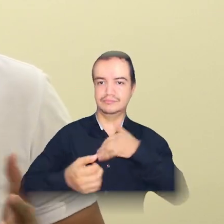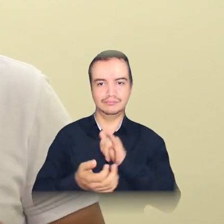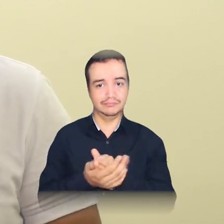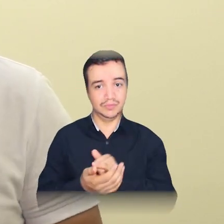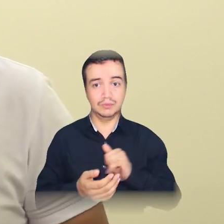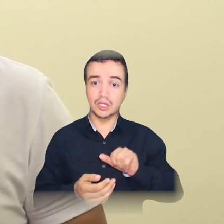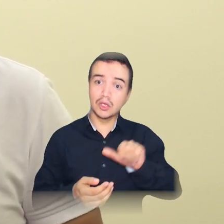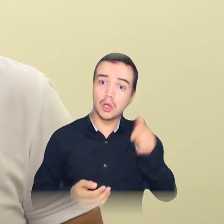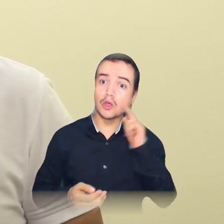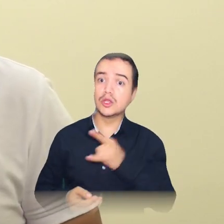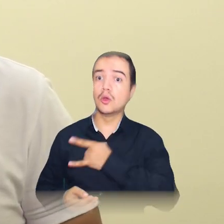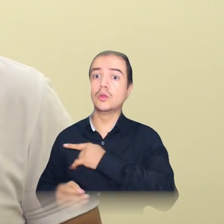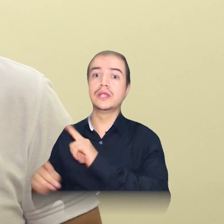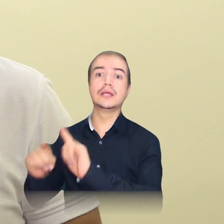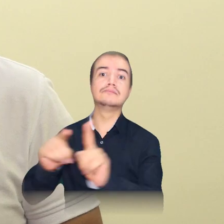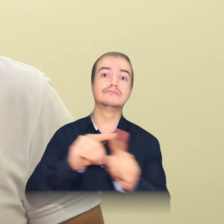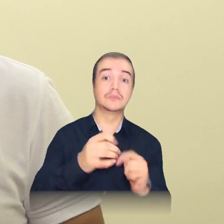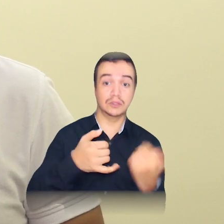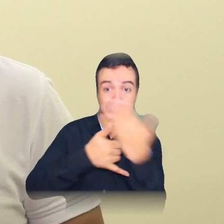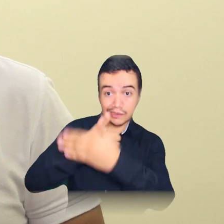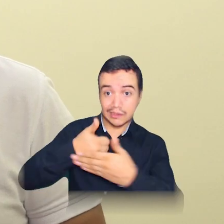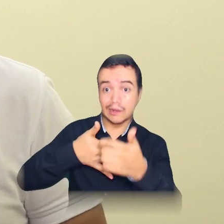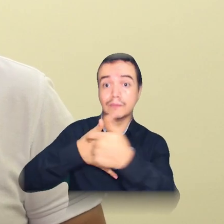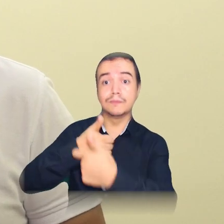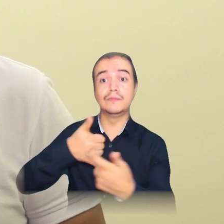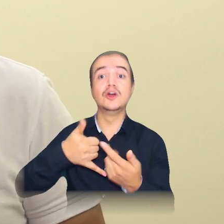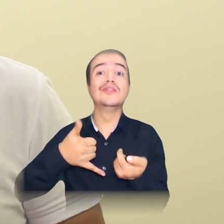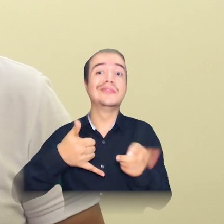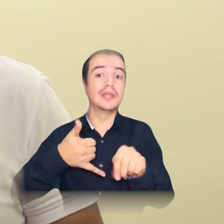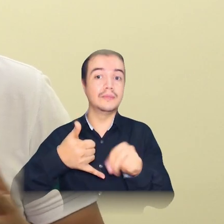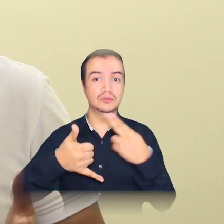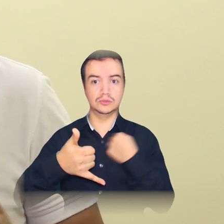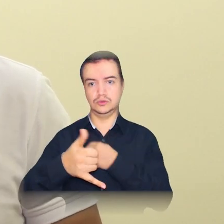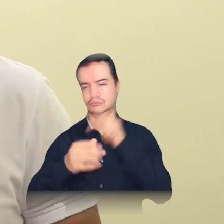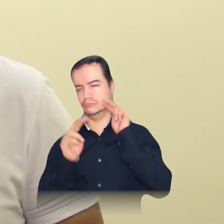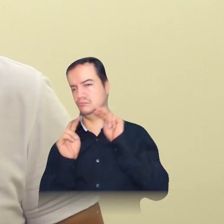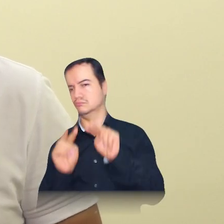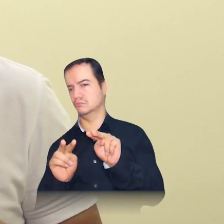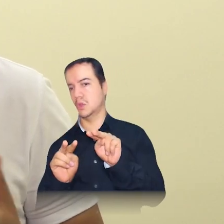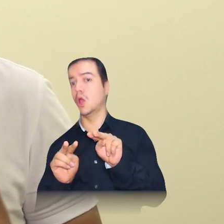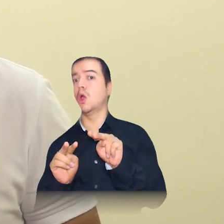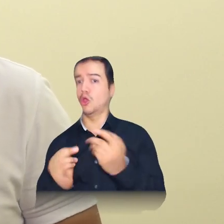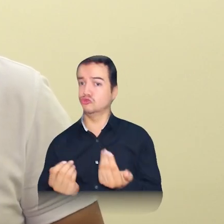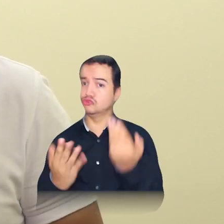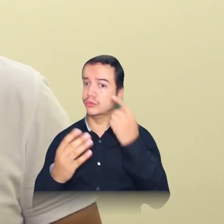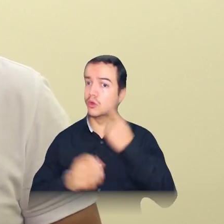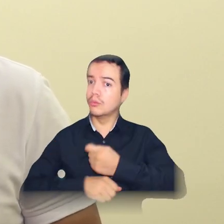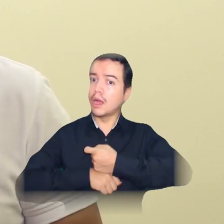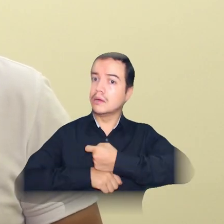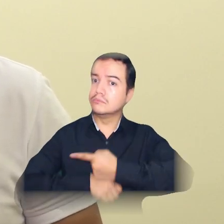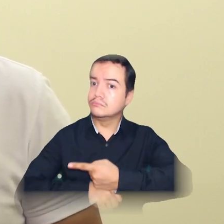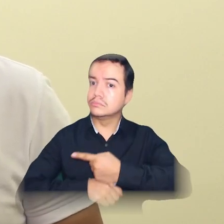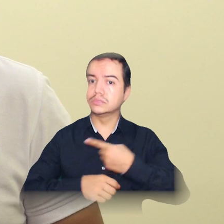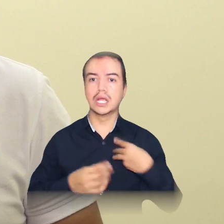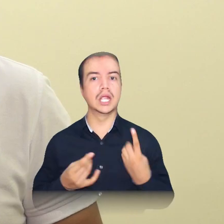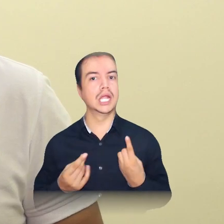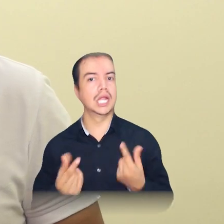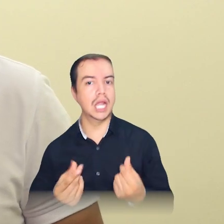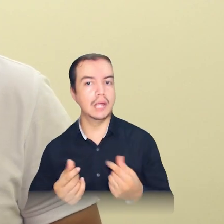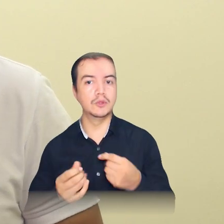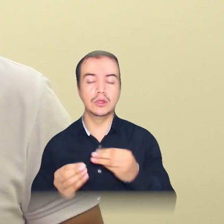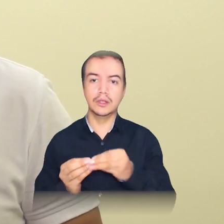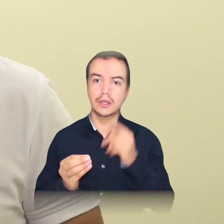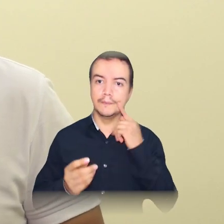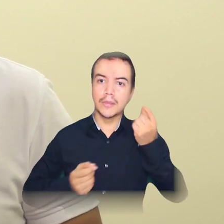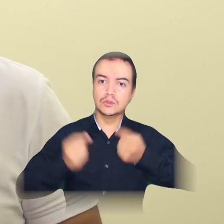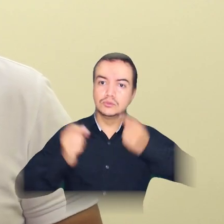viene realizando en otras universidades del país, algo que el Consejo Superior aprobó debido a su agilidad en temas logísticos, la reducción de